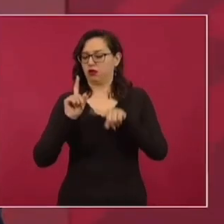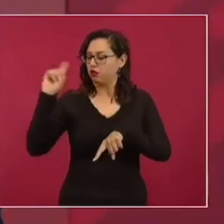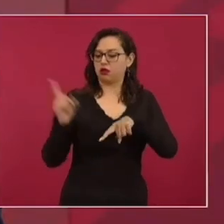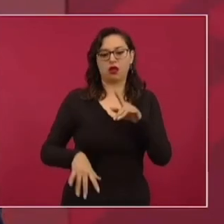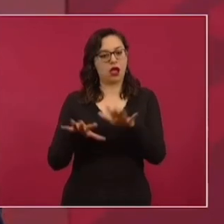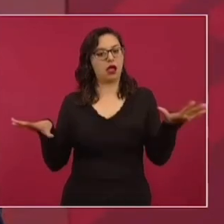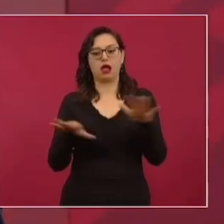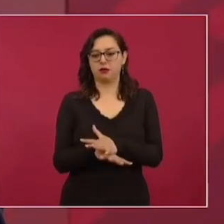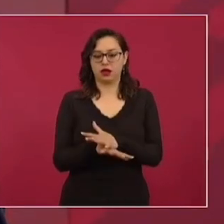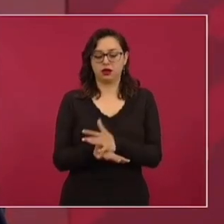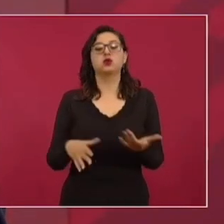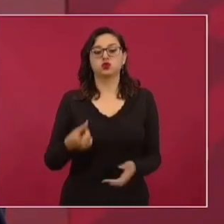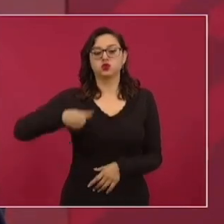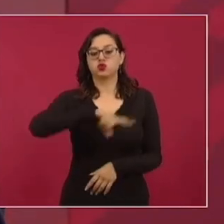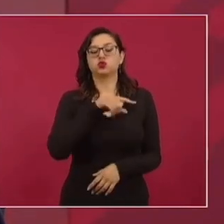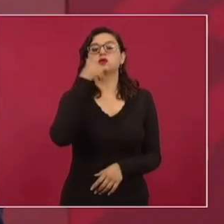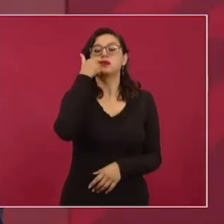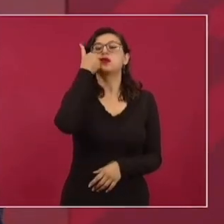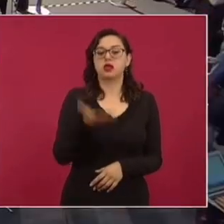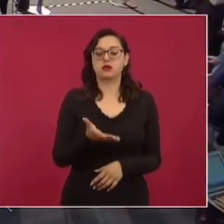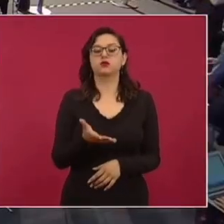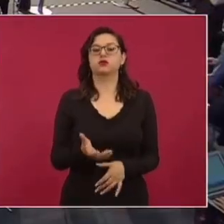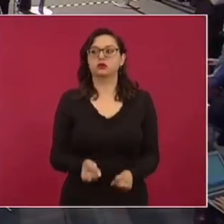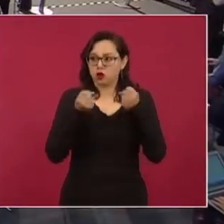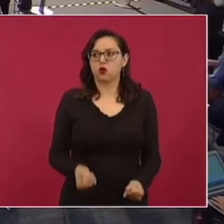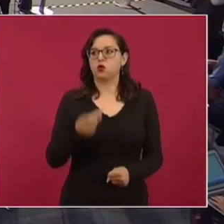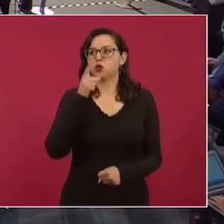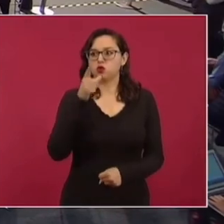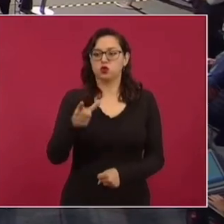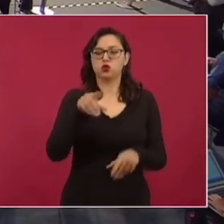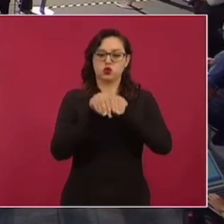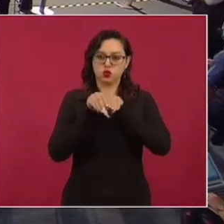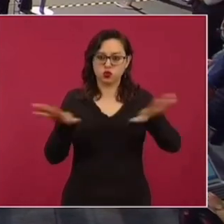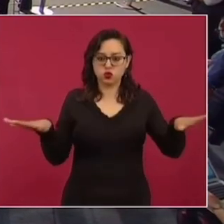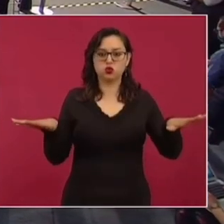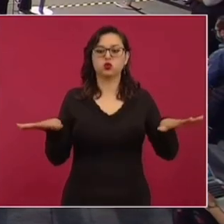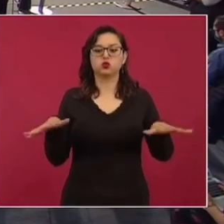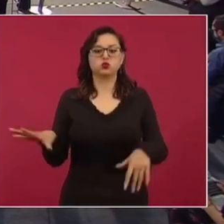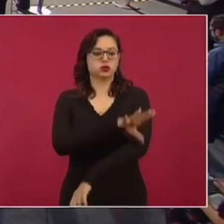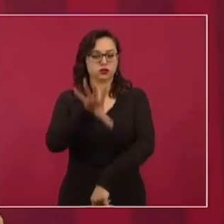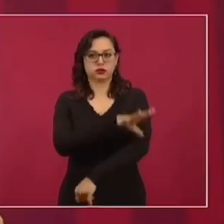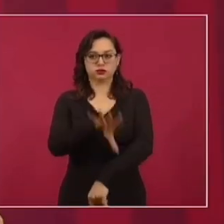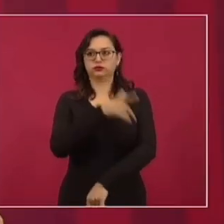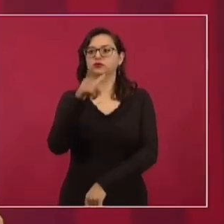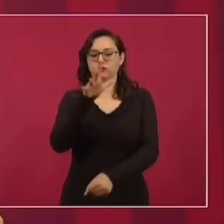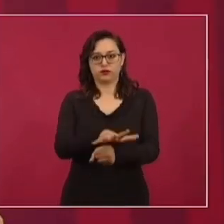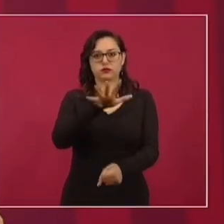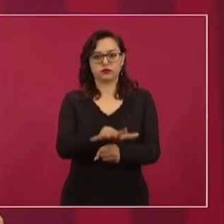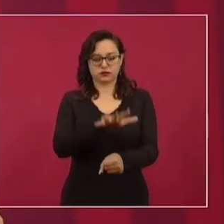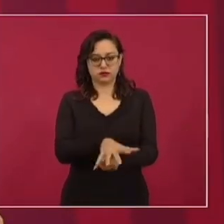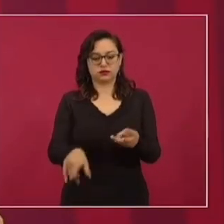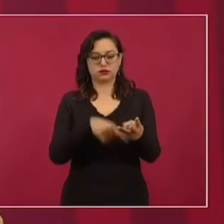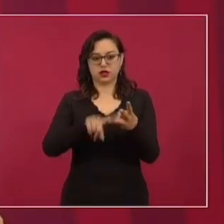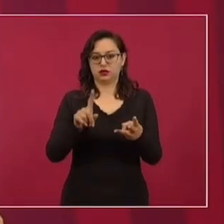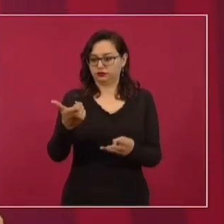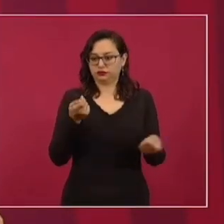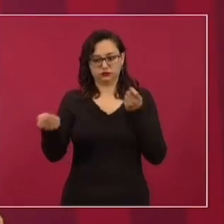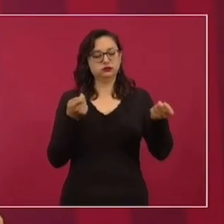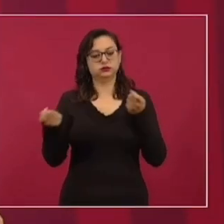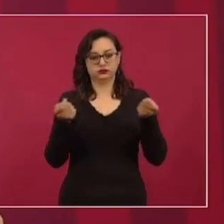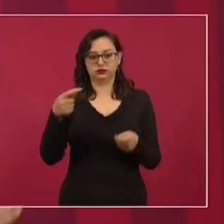y todo para garantizar que no haya apagones, que no nos falte la energía eléctrica y que no aumente de precio.